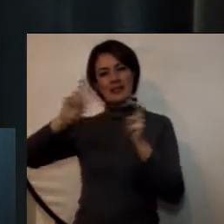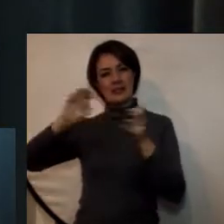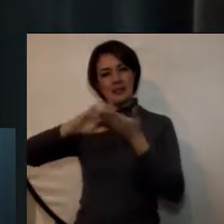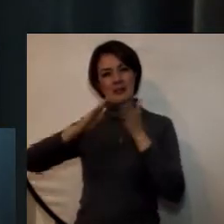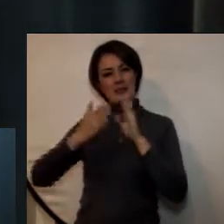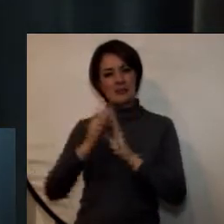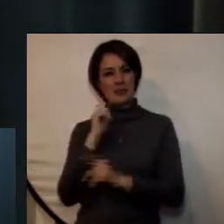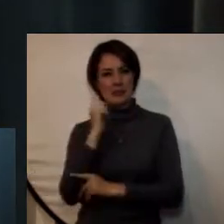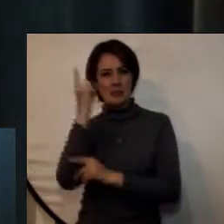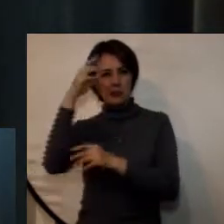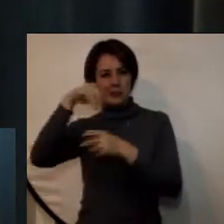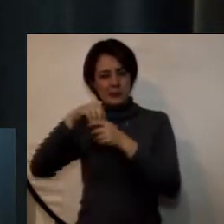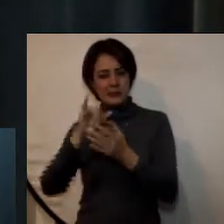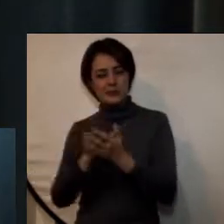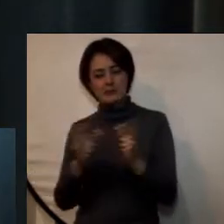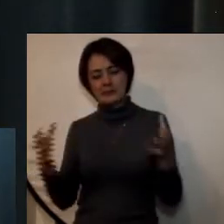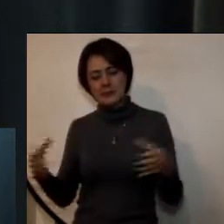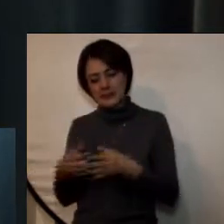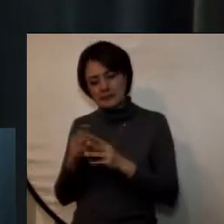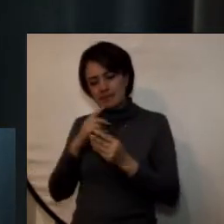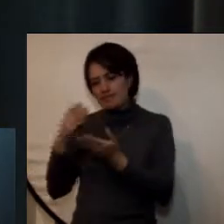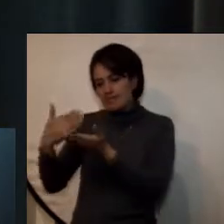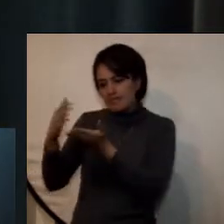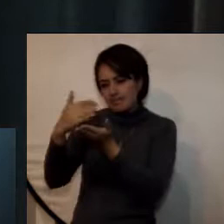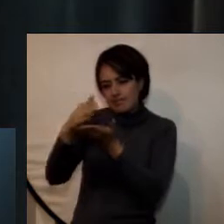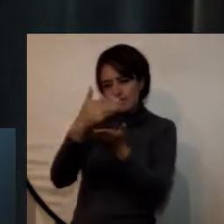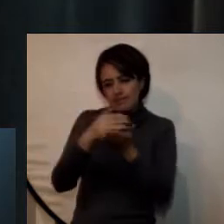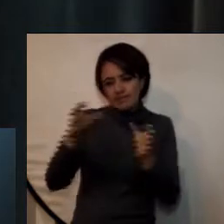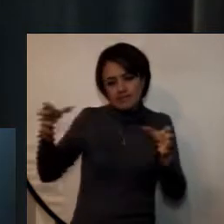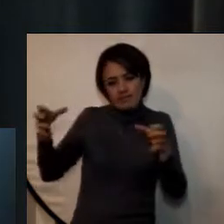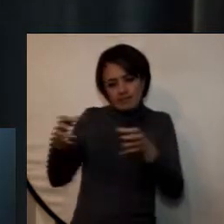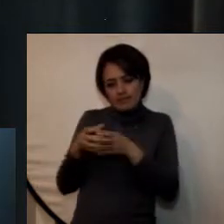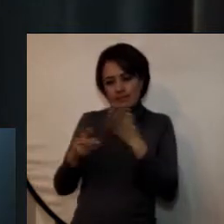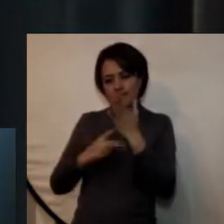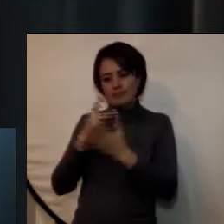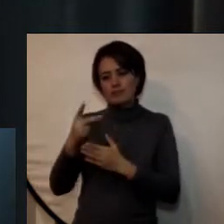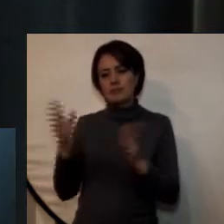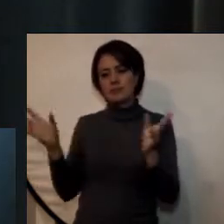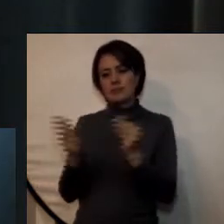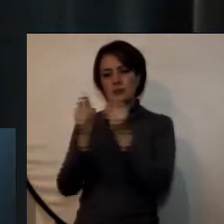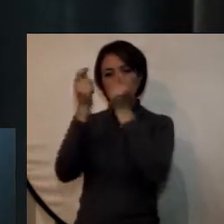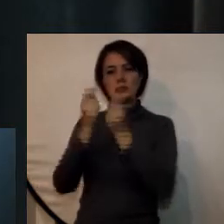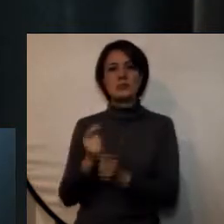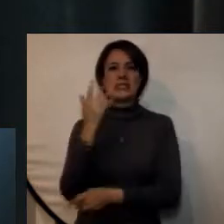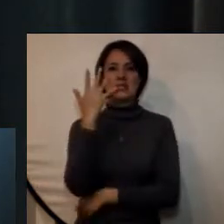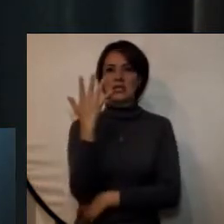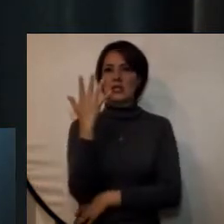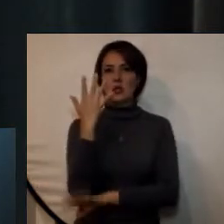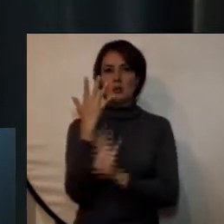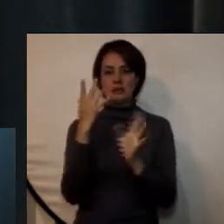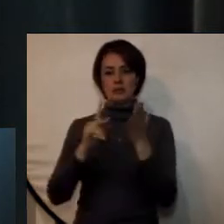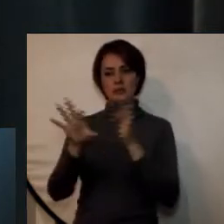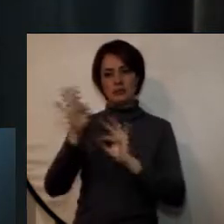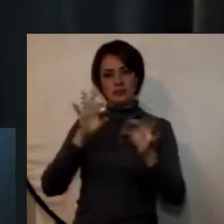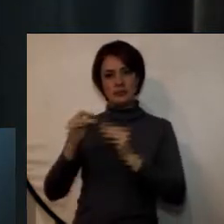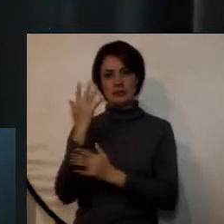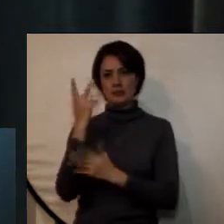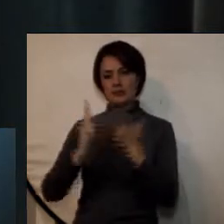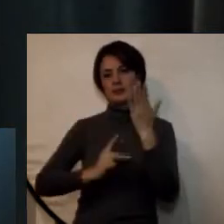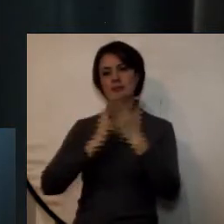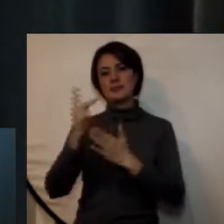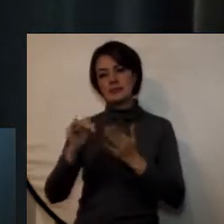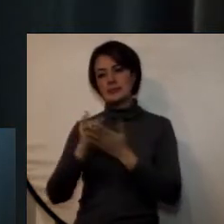con un equipo hizo toda la filtración de estos proyectos quedando un total de 5 proyectos que son los que se